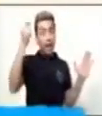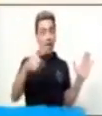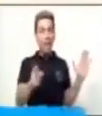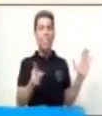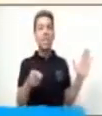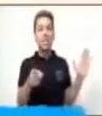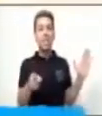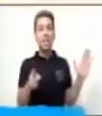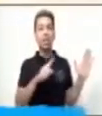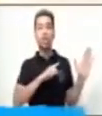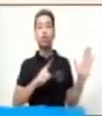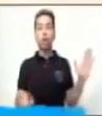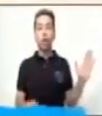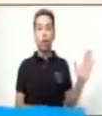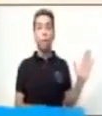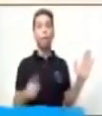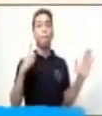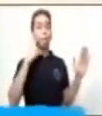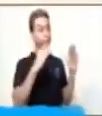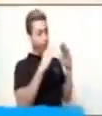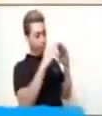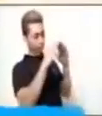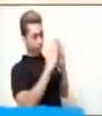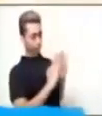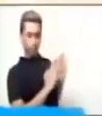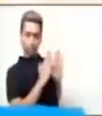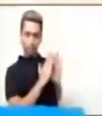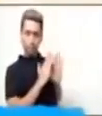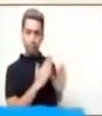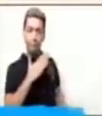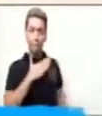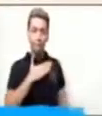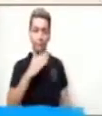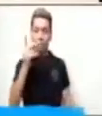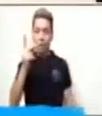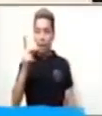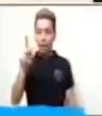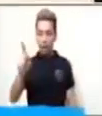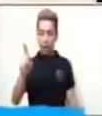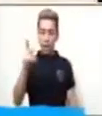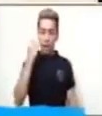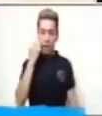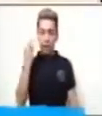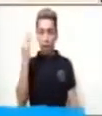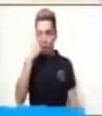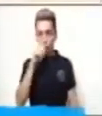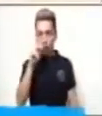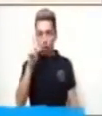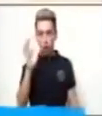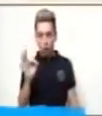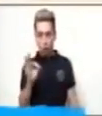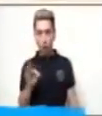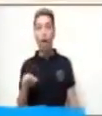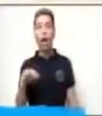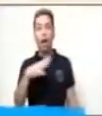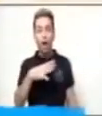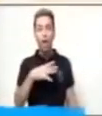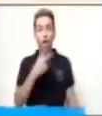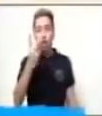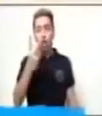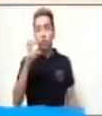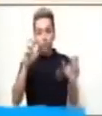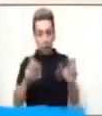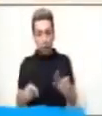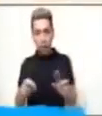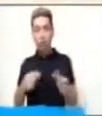en donde están dispuestos a comprar dos personas. Está el vendedor y dentro